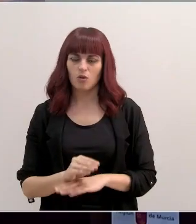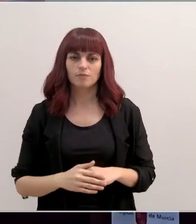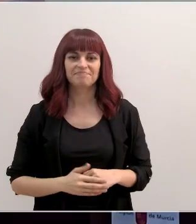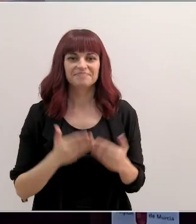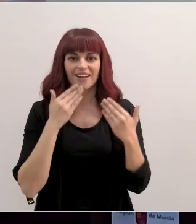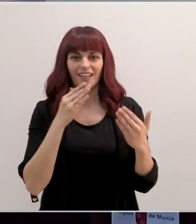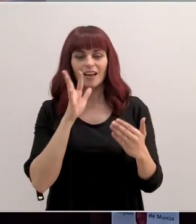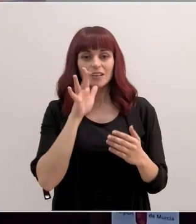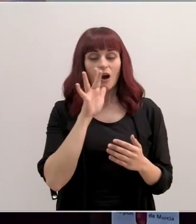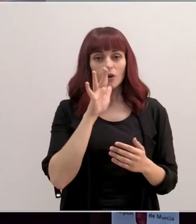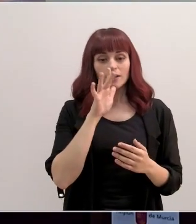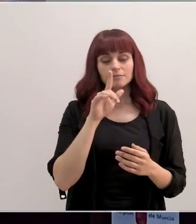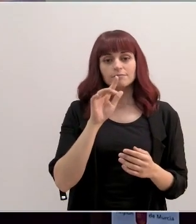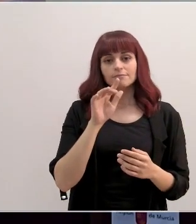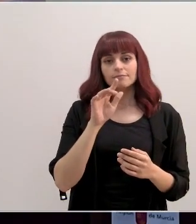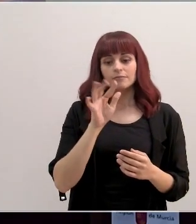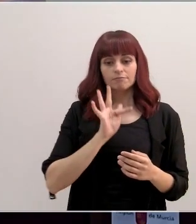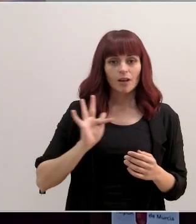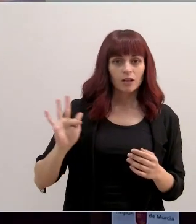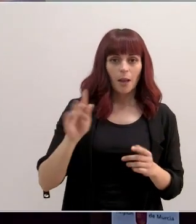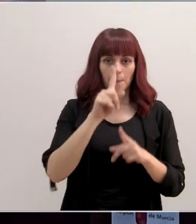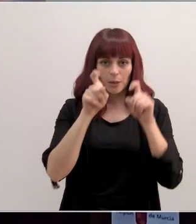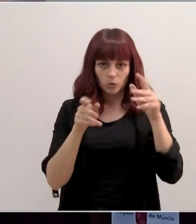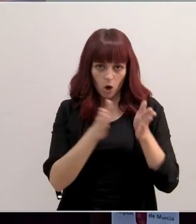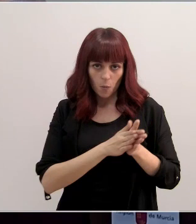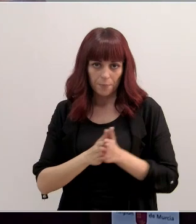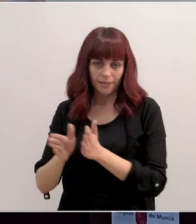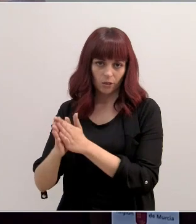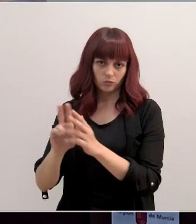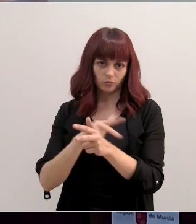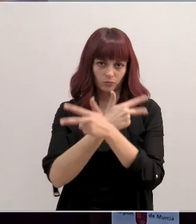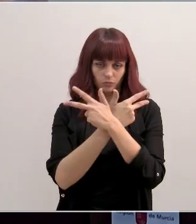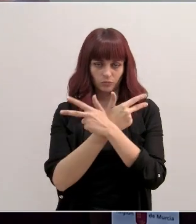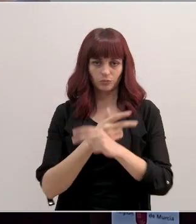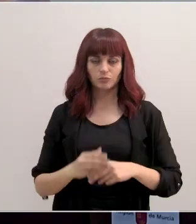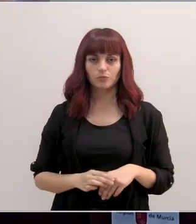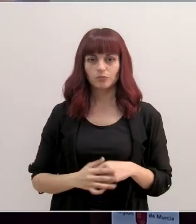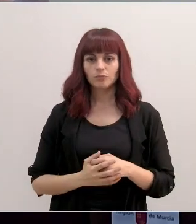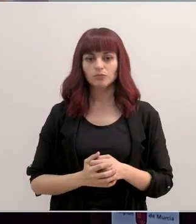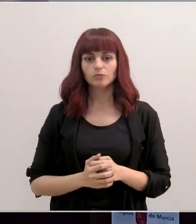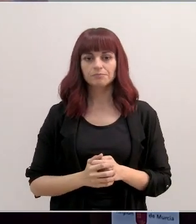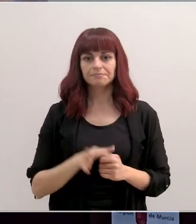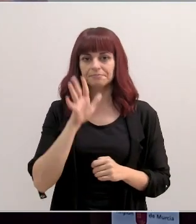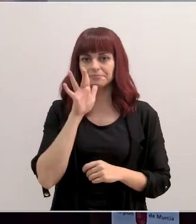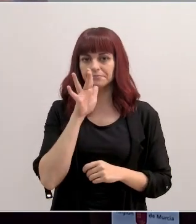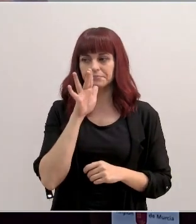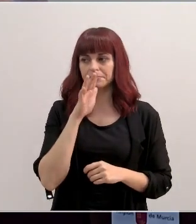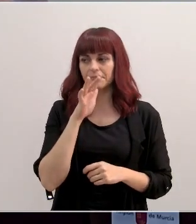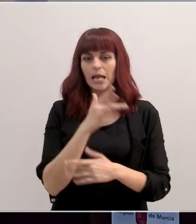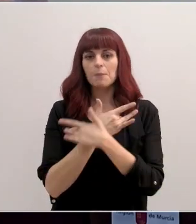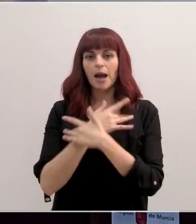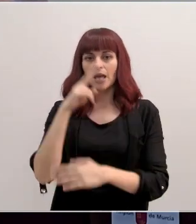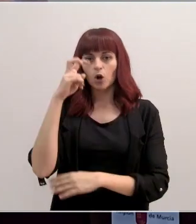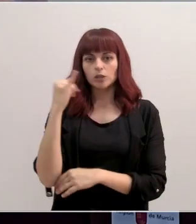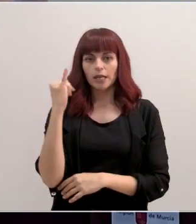Gracias. Vamos a pasar ahora con el turno de preguntas de los compañeros que se encuentran conectados por videoconferencia. Tiene la palabra María José